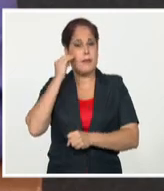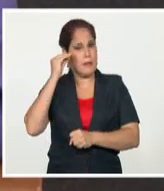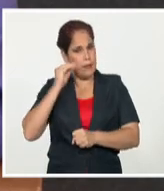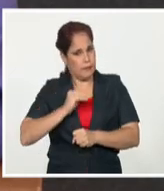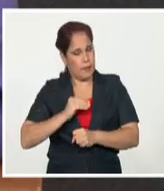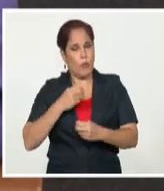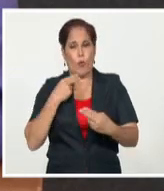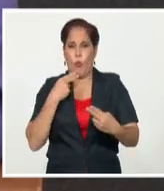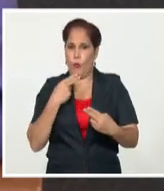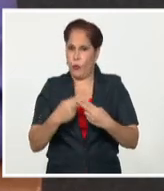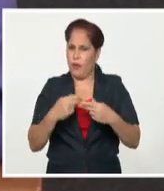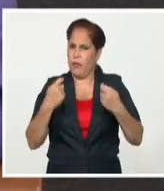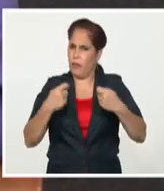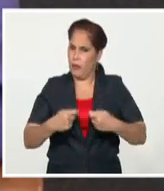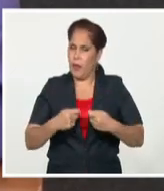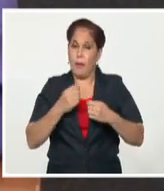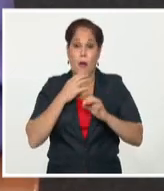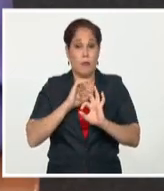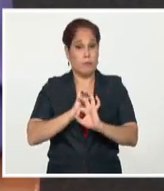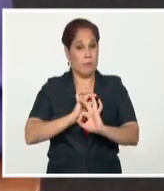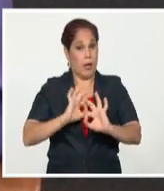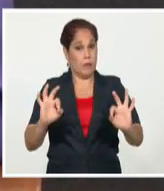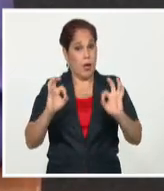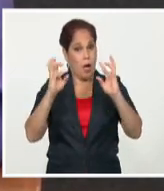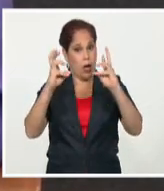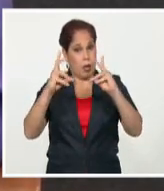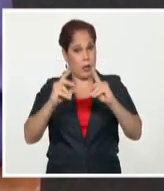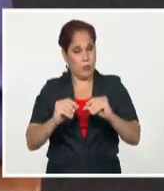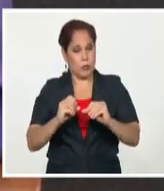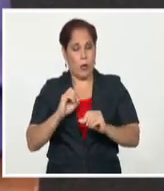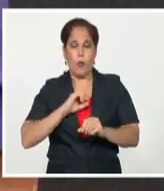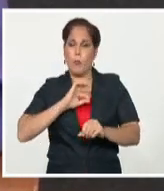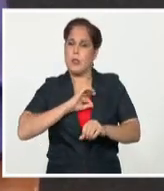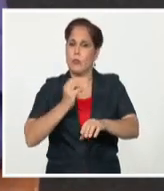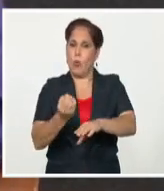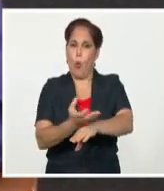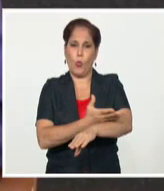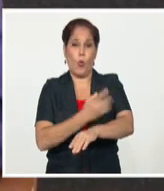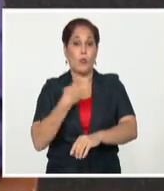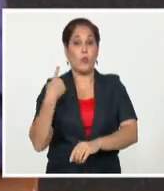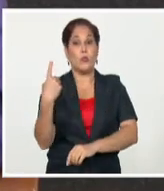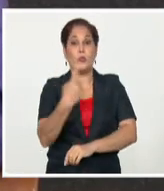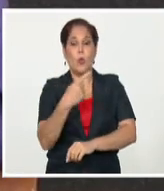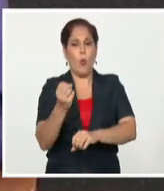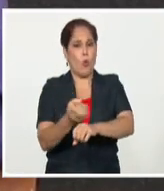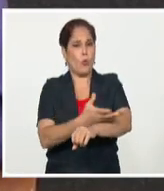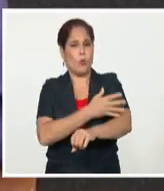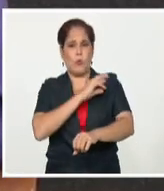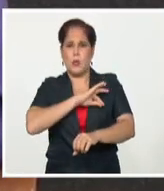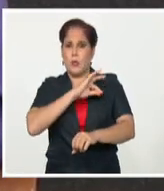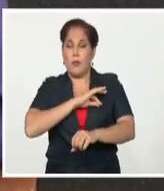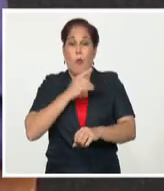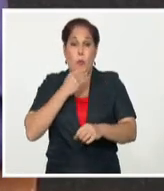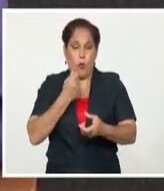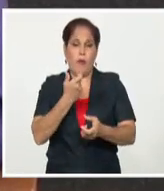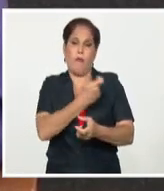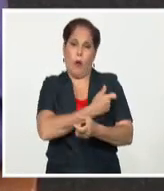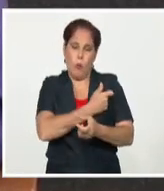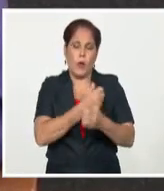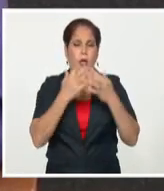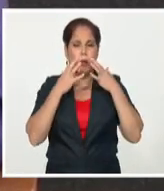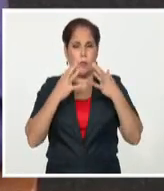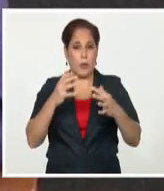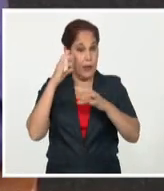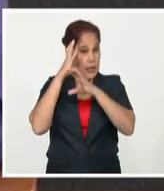la calidad de los resultados, el orgullo que tenemos todos de poder contar con esa fuerza